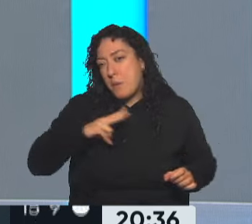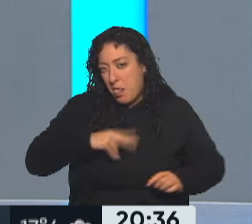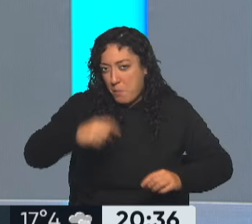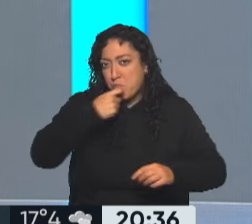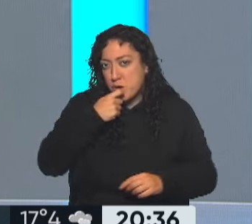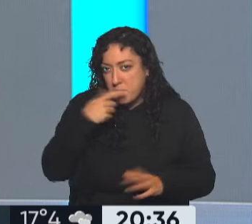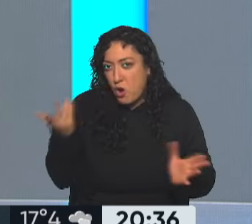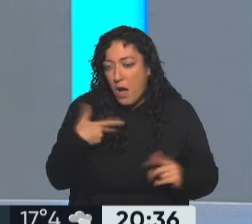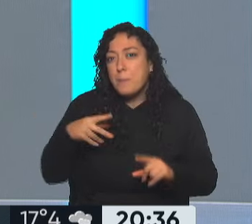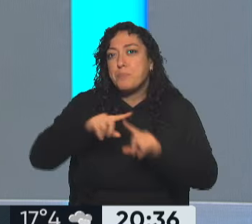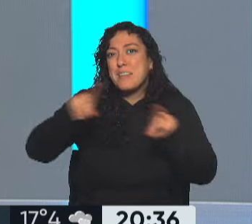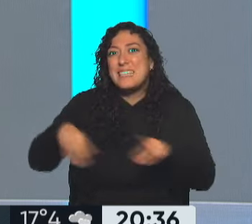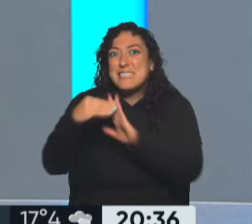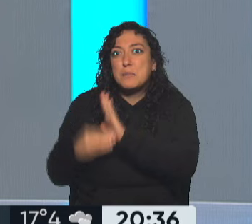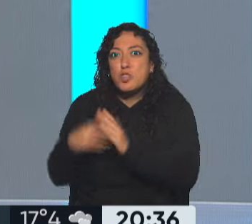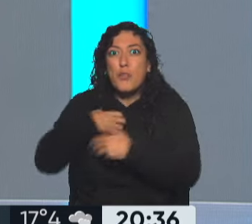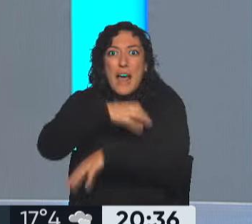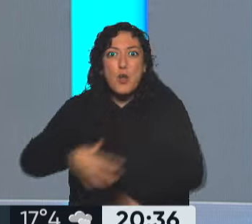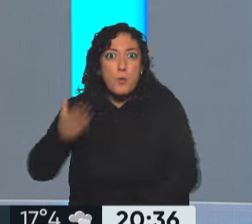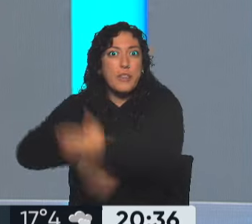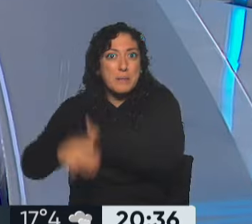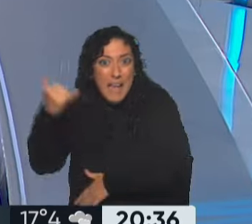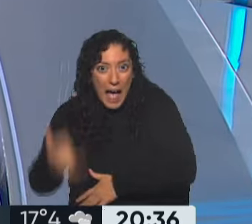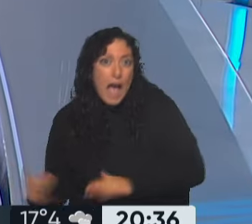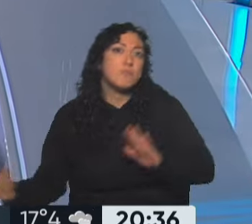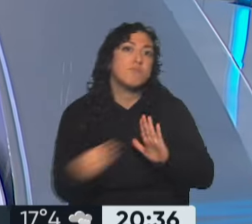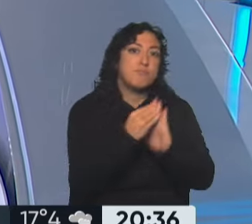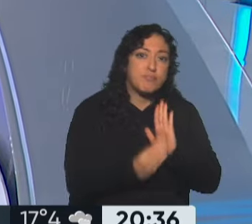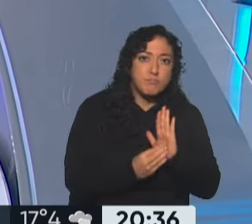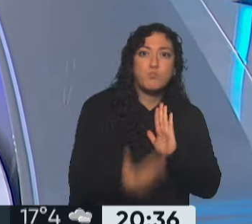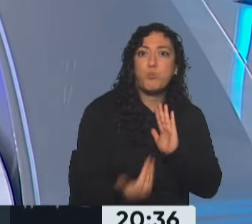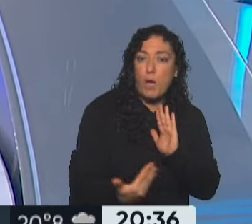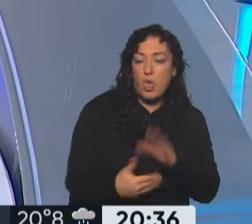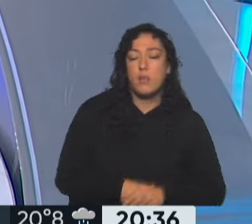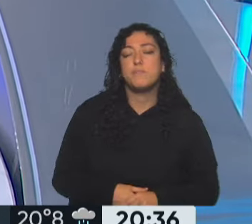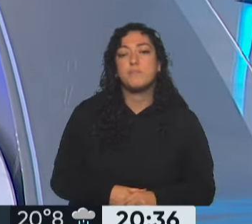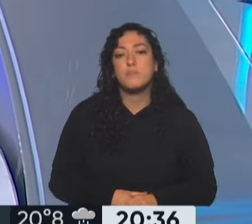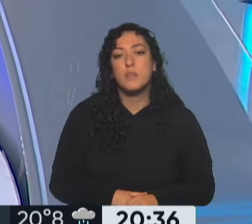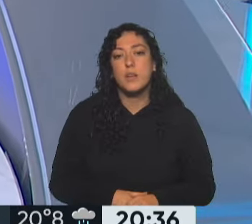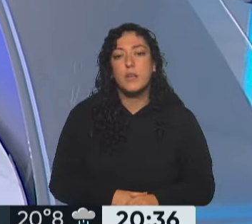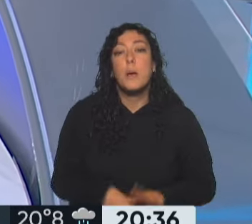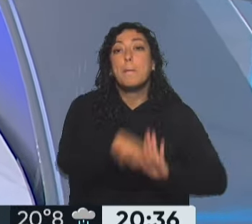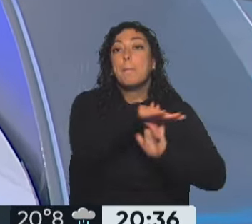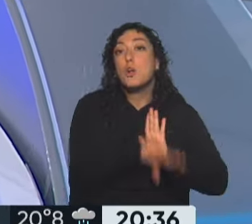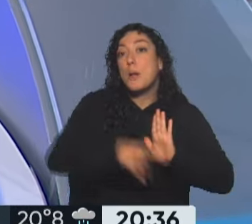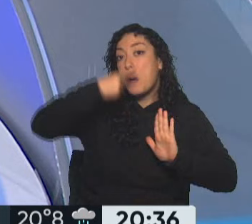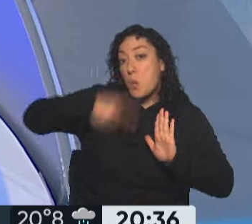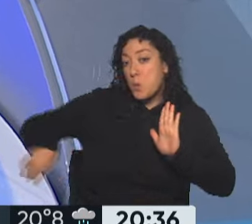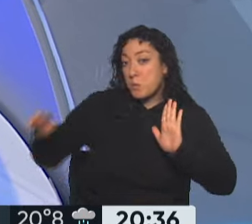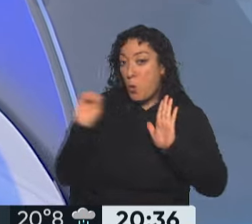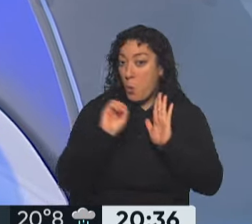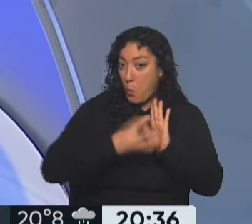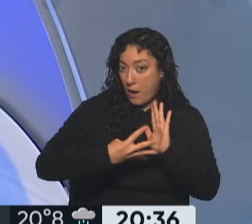justificar con la matriculación de alumnos y alumnas con discapacidad. Perfecto. Último programa, Vero. Así es. Es el